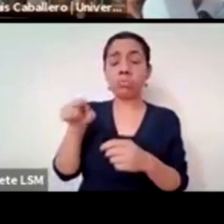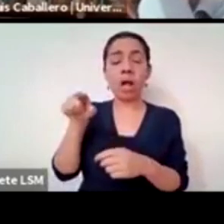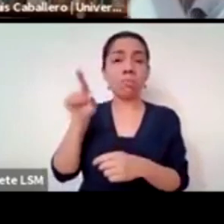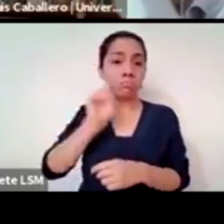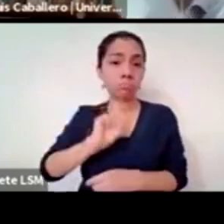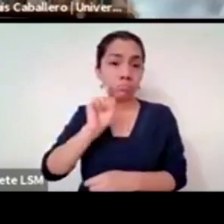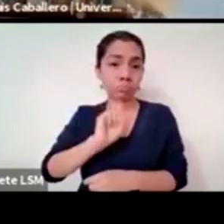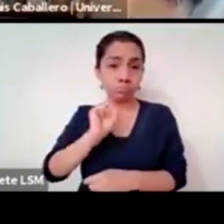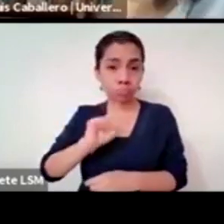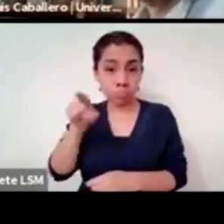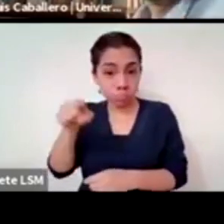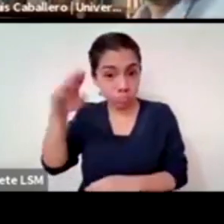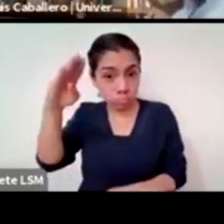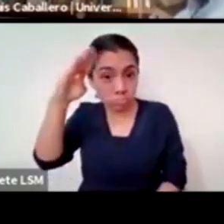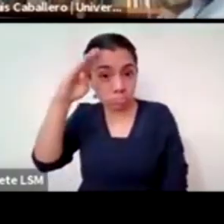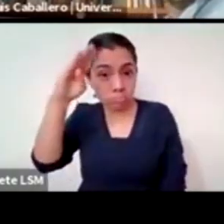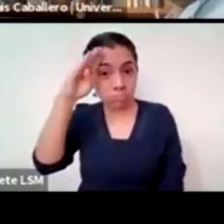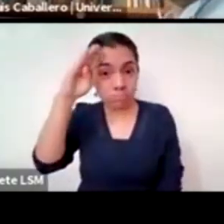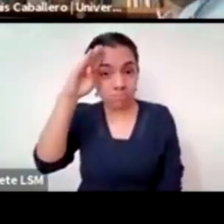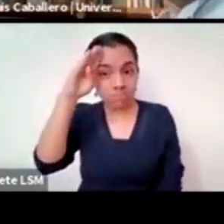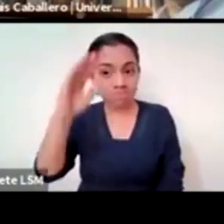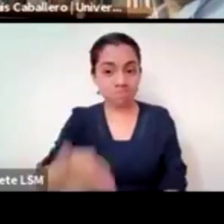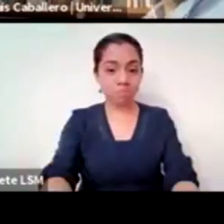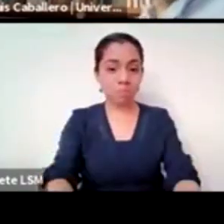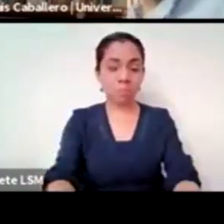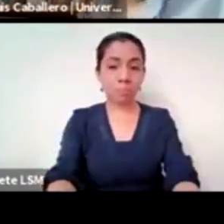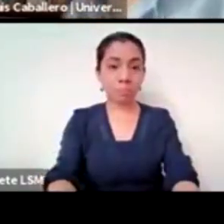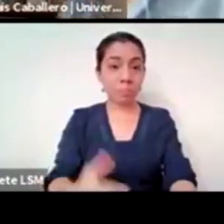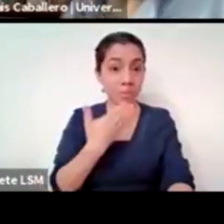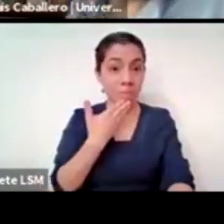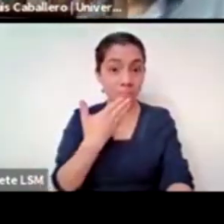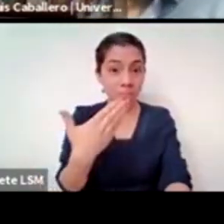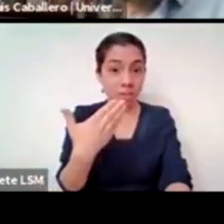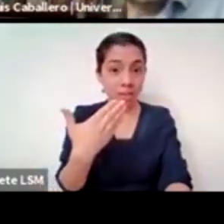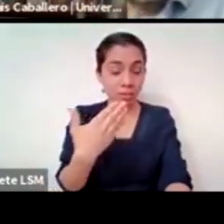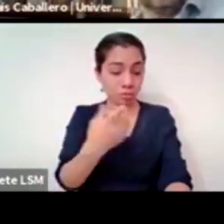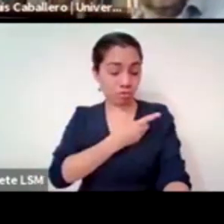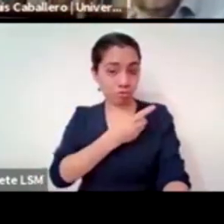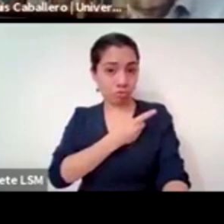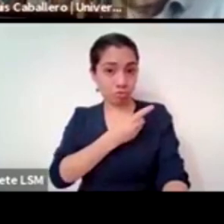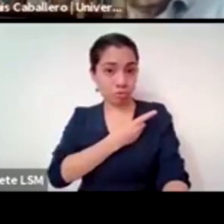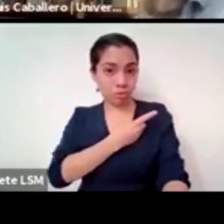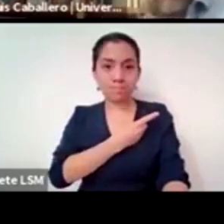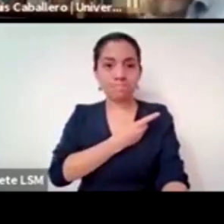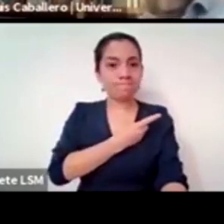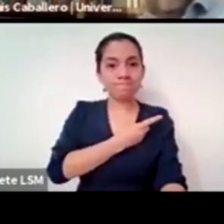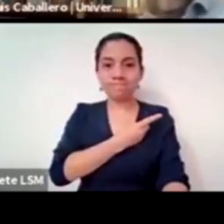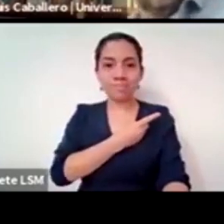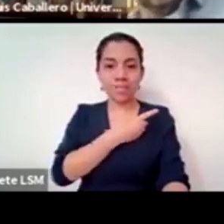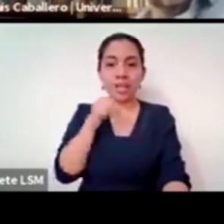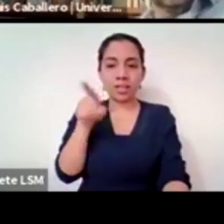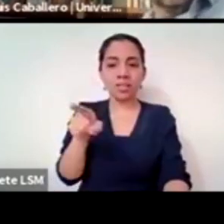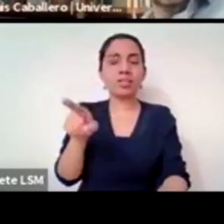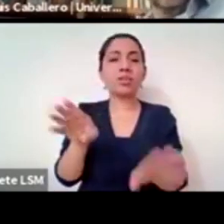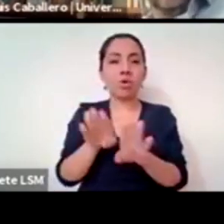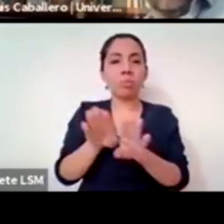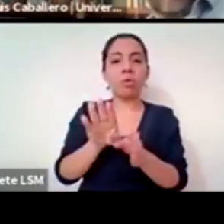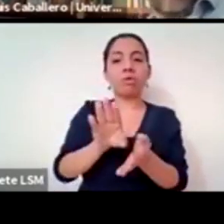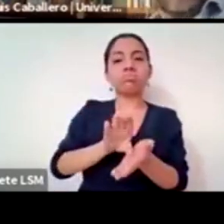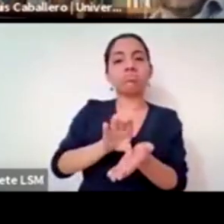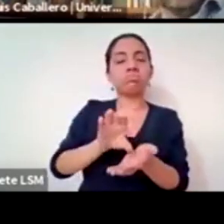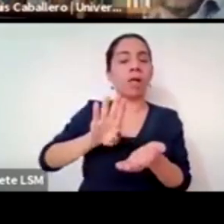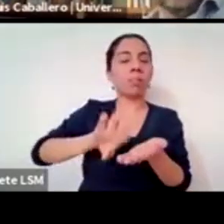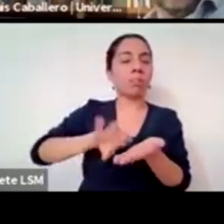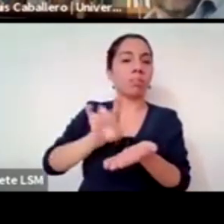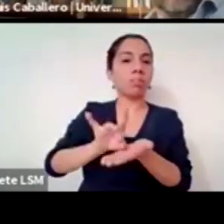autónomamente y que también piensan su propia experiencia religiosa son excluidas de los